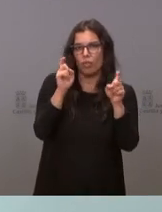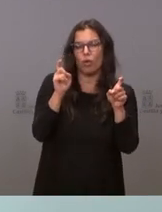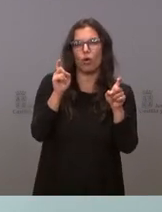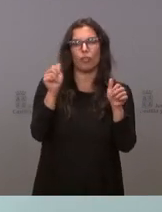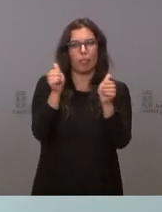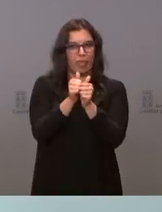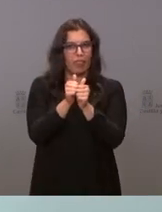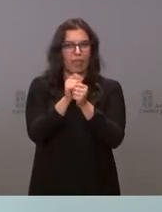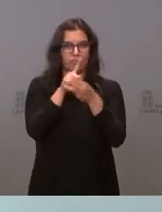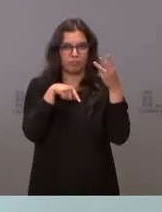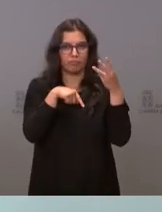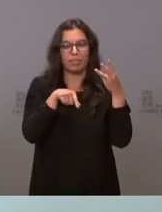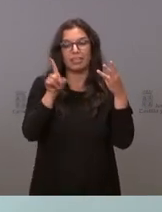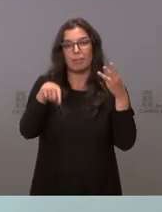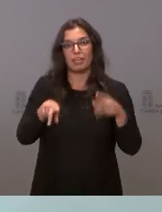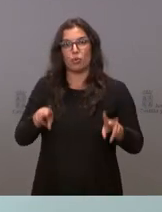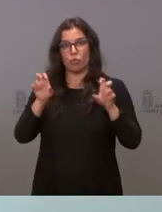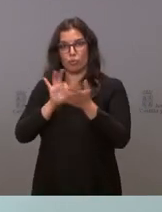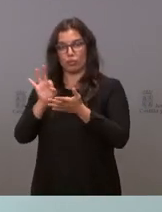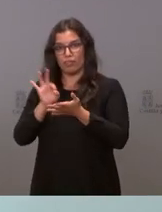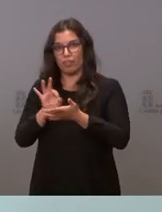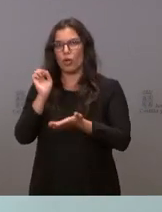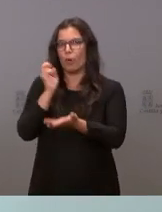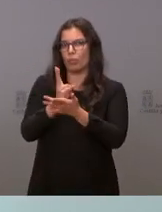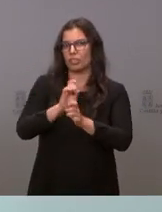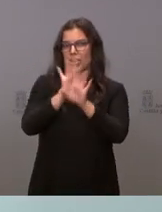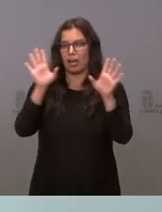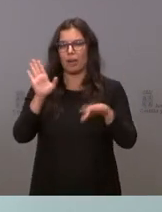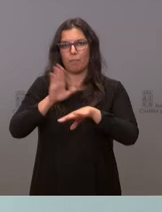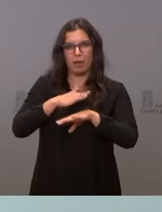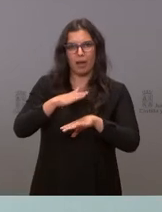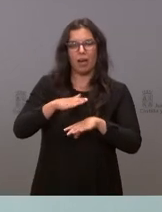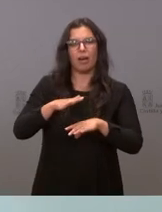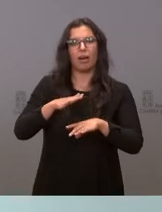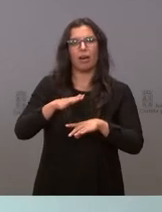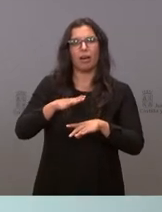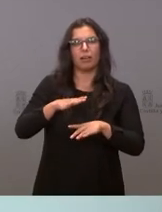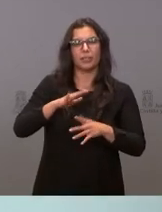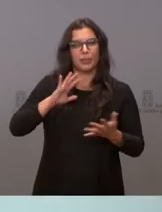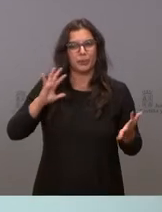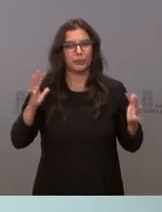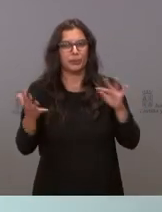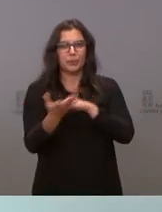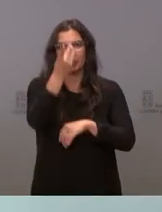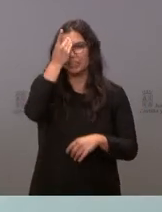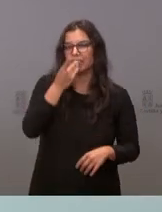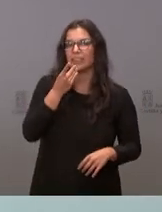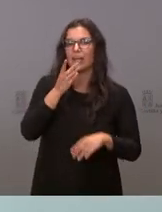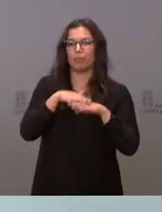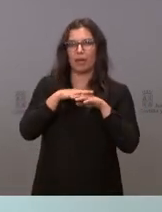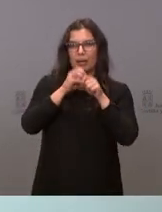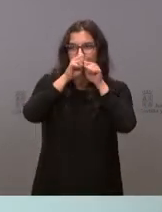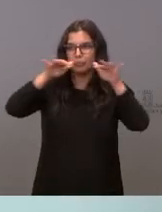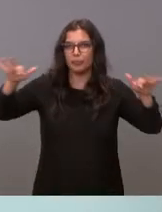dependencia en los nuevos servicios una apuesta clara por la transformación digital y que llegue a todos los